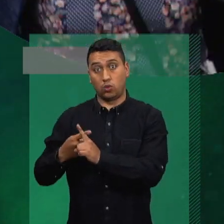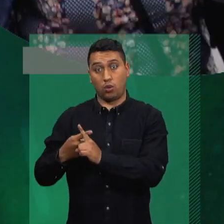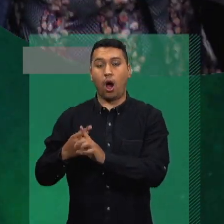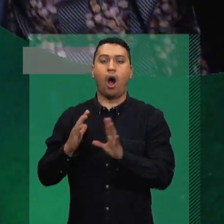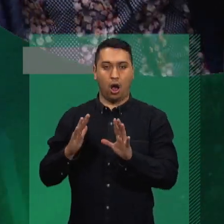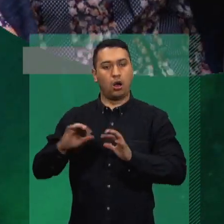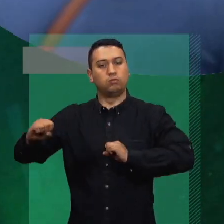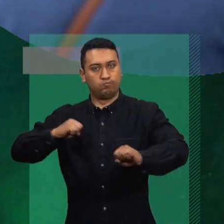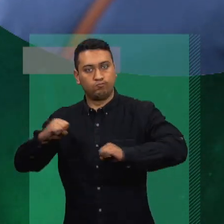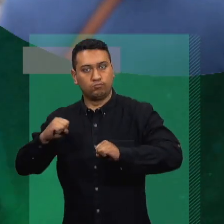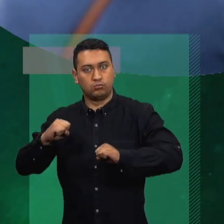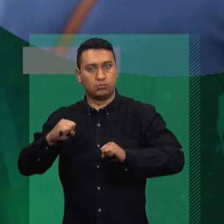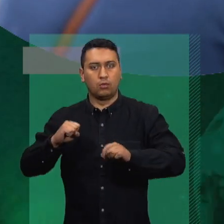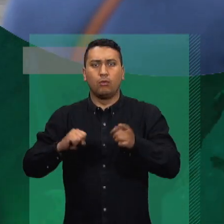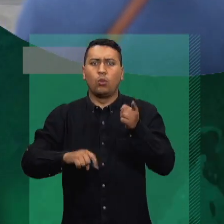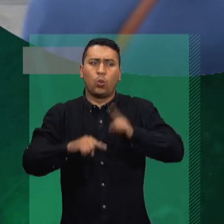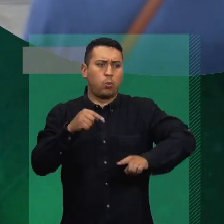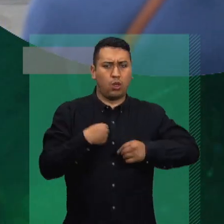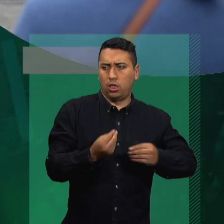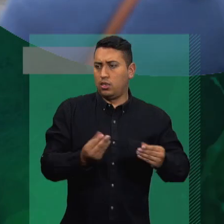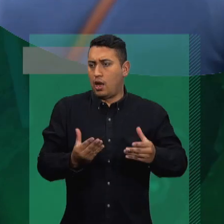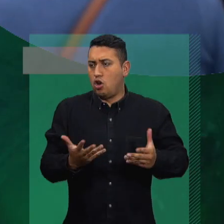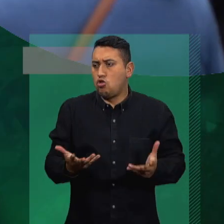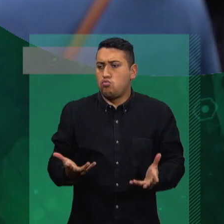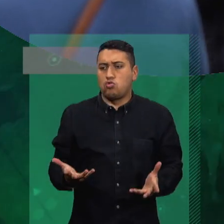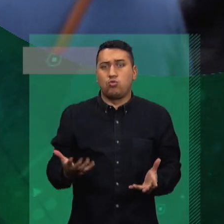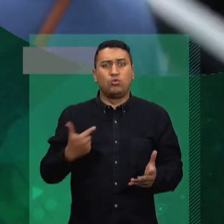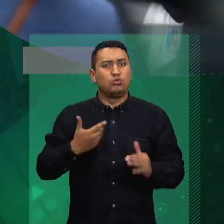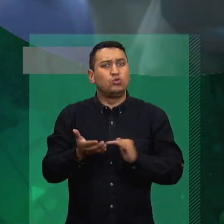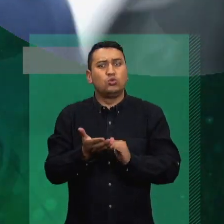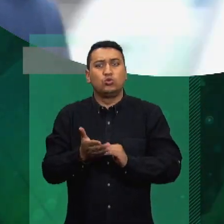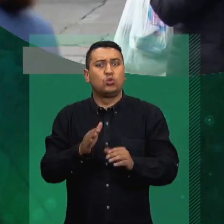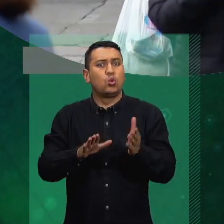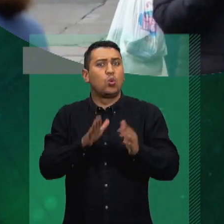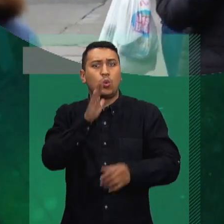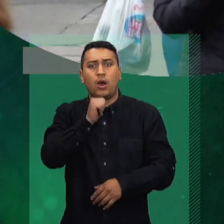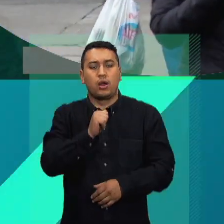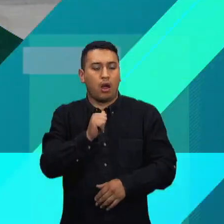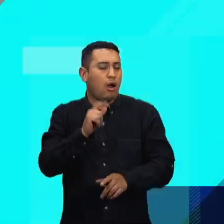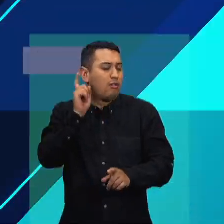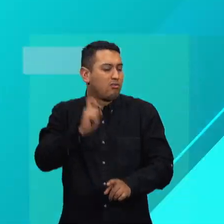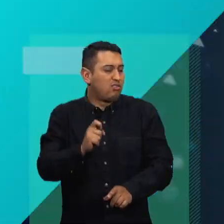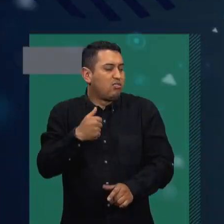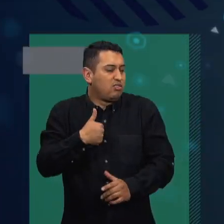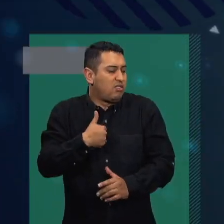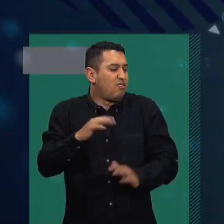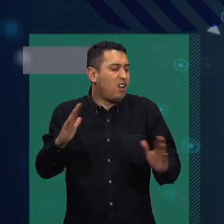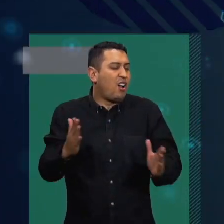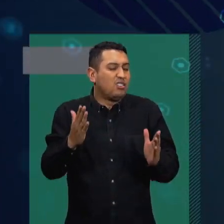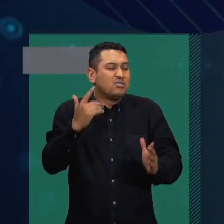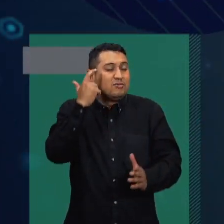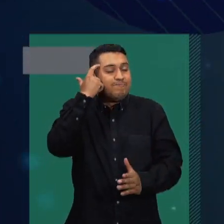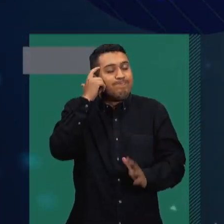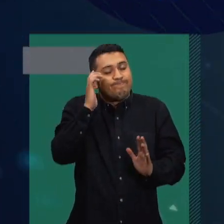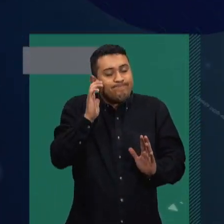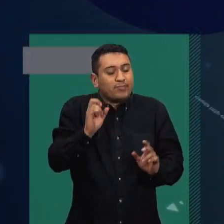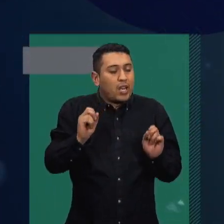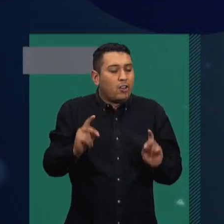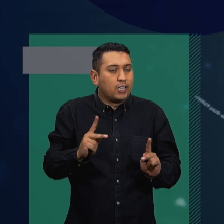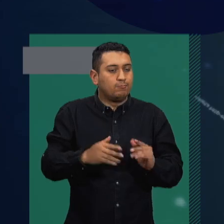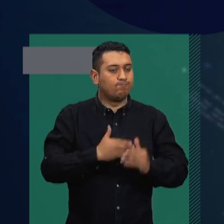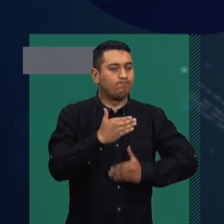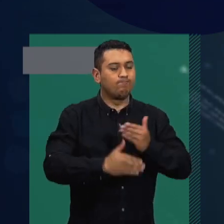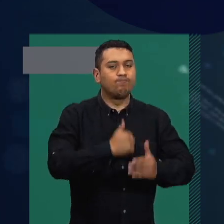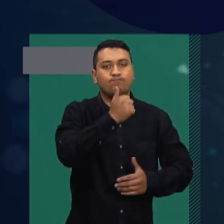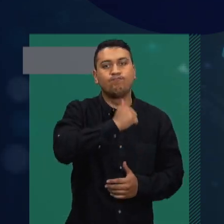control sobre lo de afuera, hay que hacer control sobre lo de adentro. Yo le digo a la gente, programémonos para dos años. Cuando empezó la pandemia, yo me acuerdo,